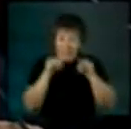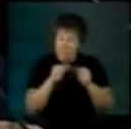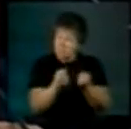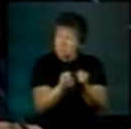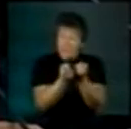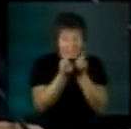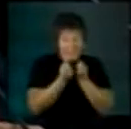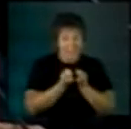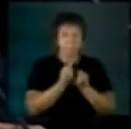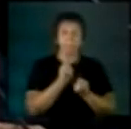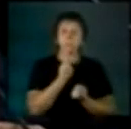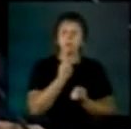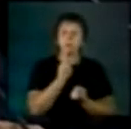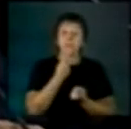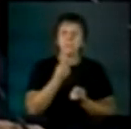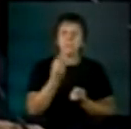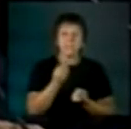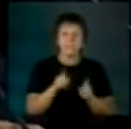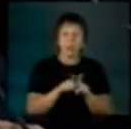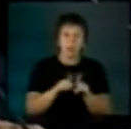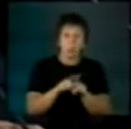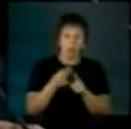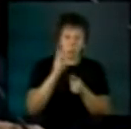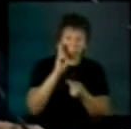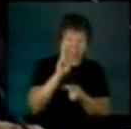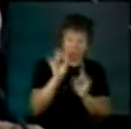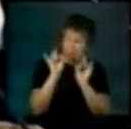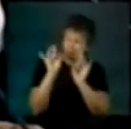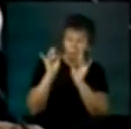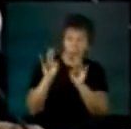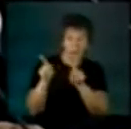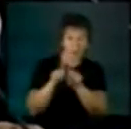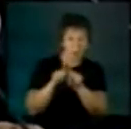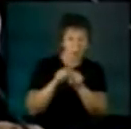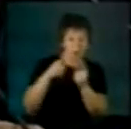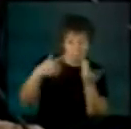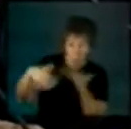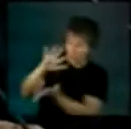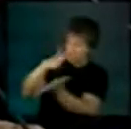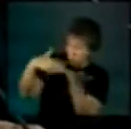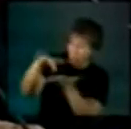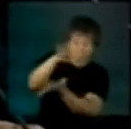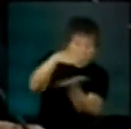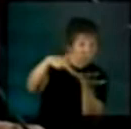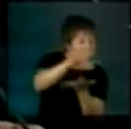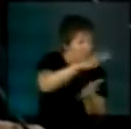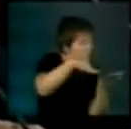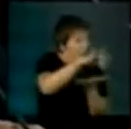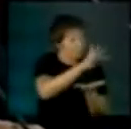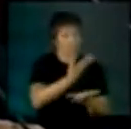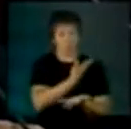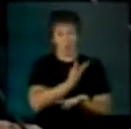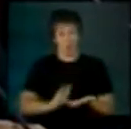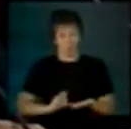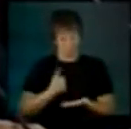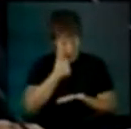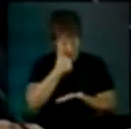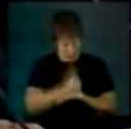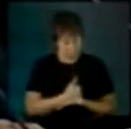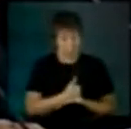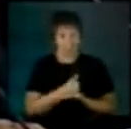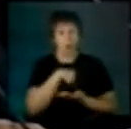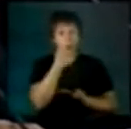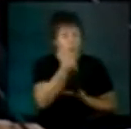necesitamos necesitamos que la política discurra en sus formas naturales es decir el gobierno en el gobierno y la